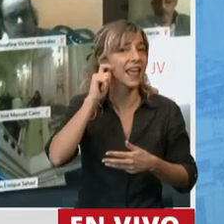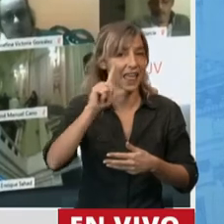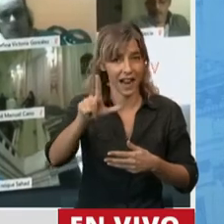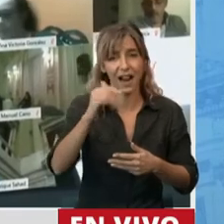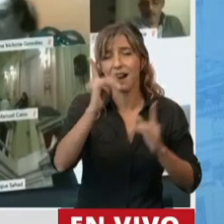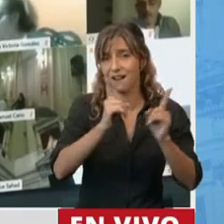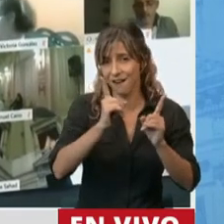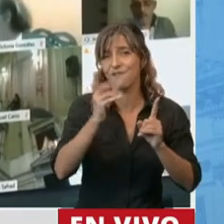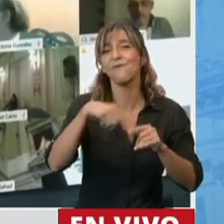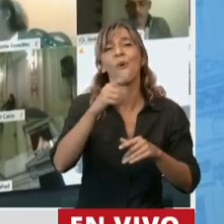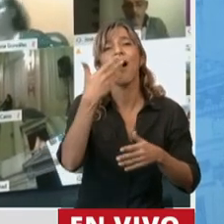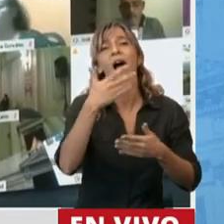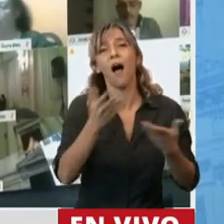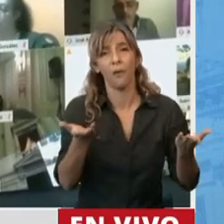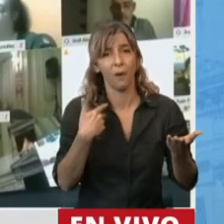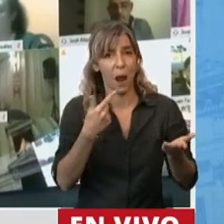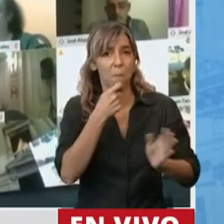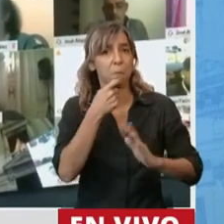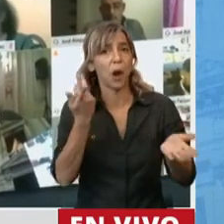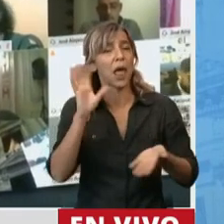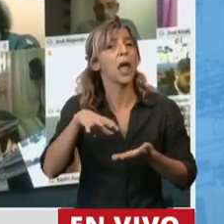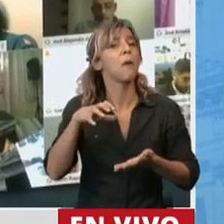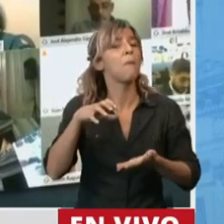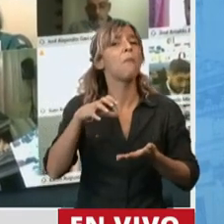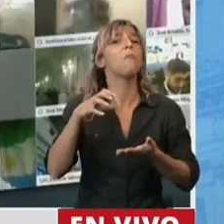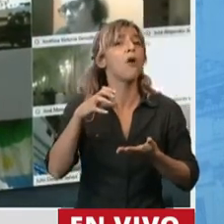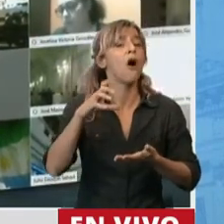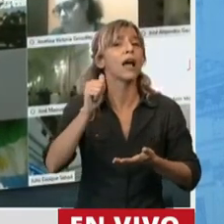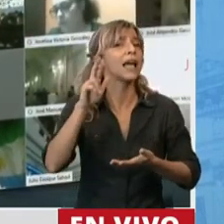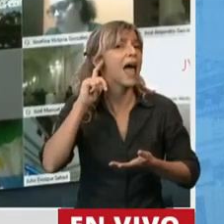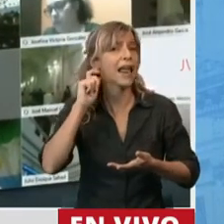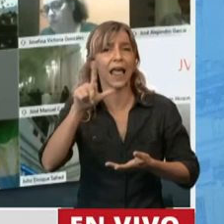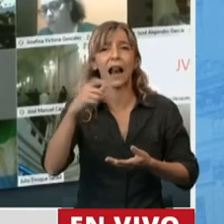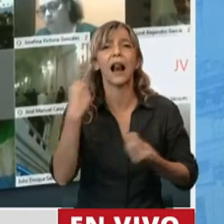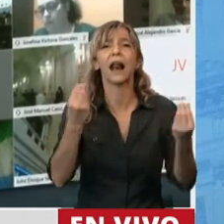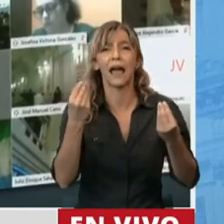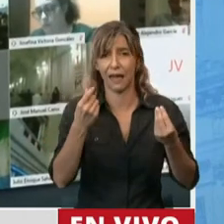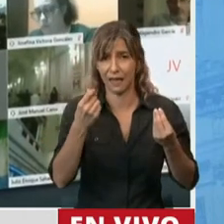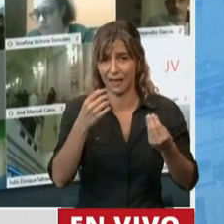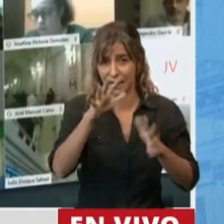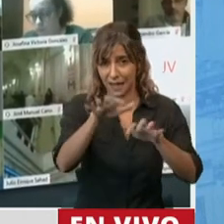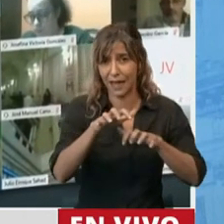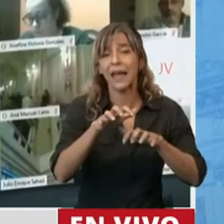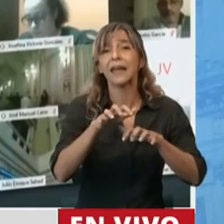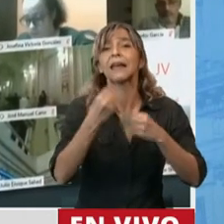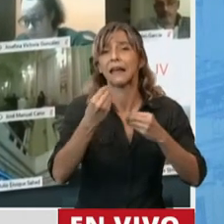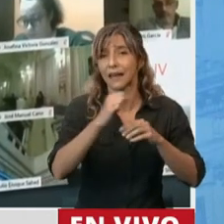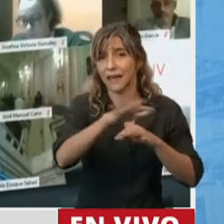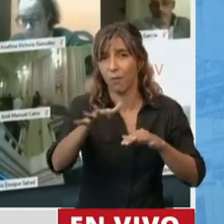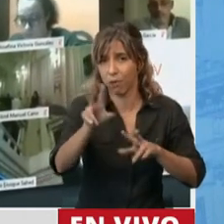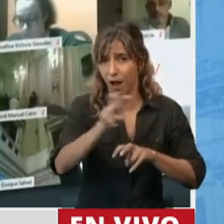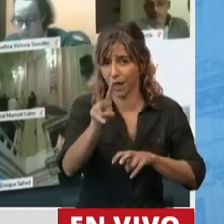diputados que representan el campo. ¿Qué hace Cargill cuando va y alquila los campos de los dueños? Dice, hace economía del